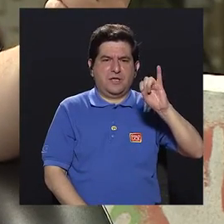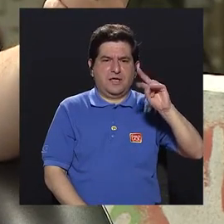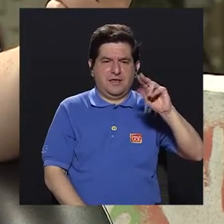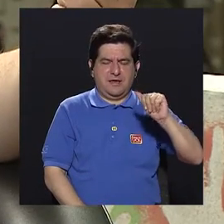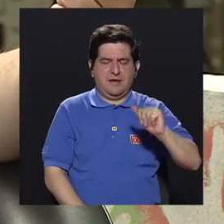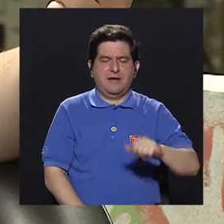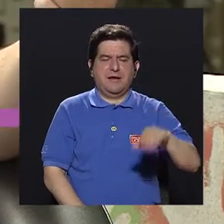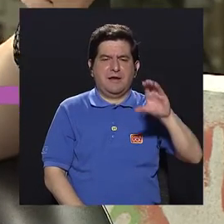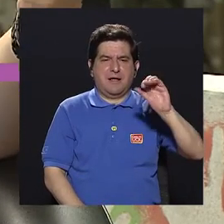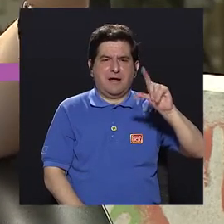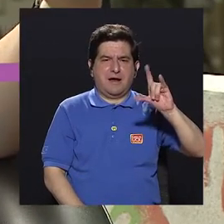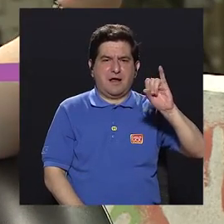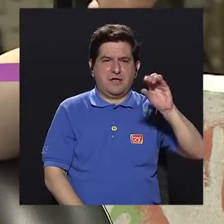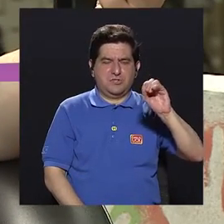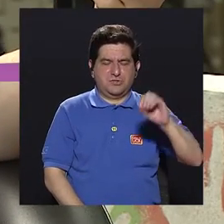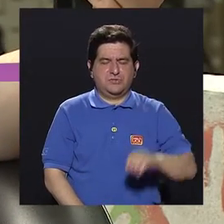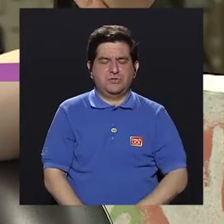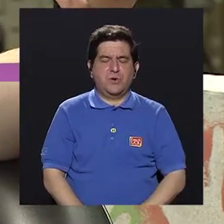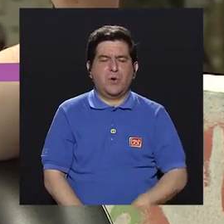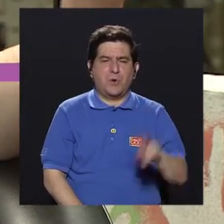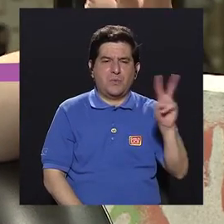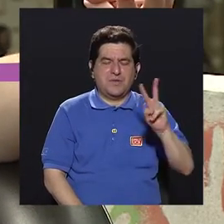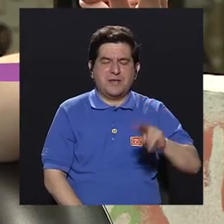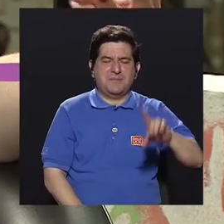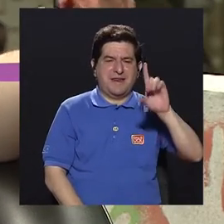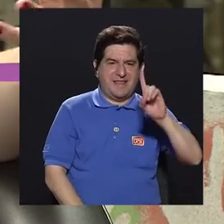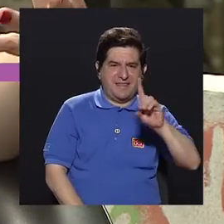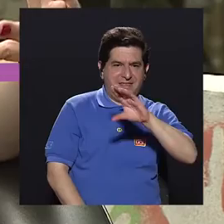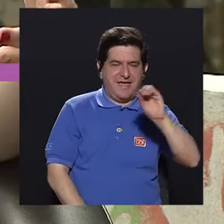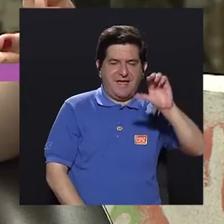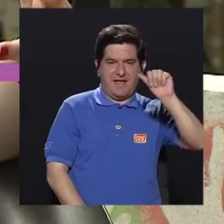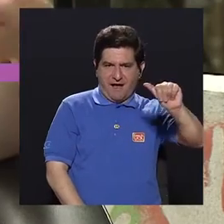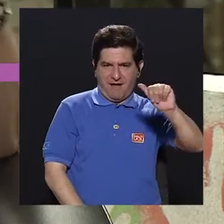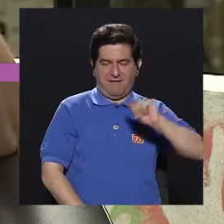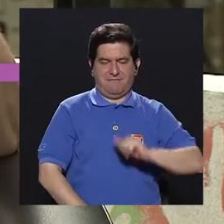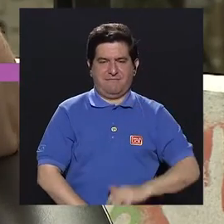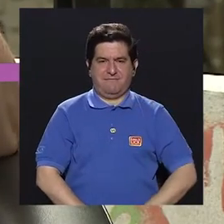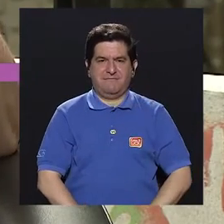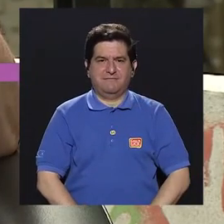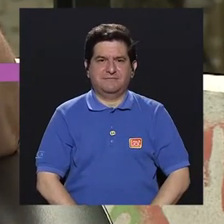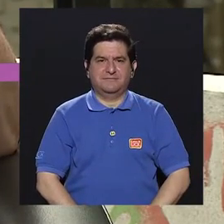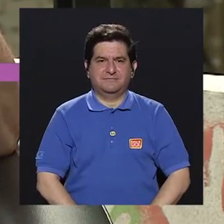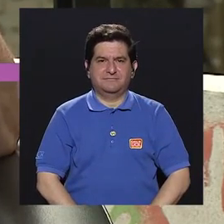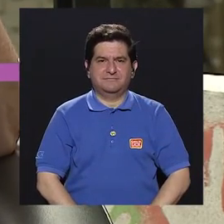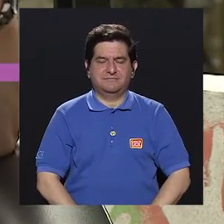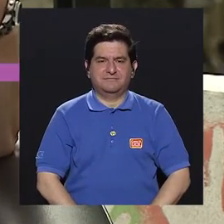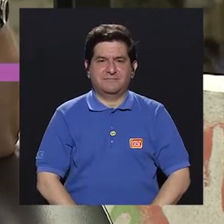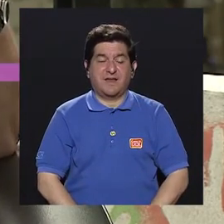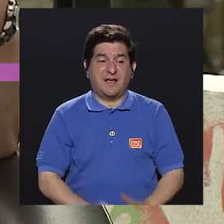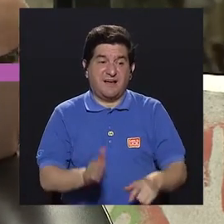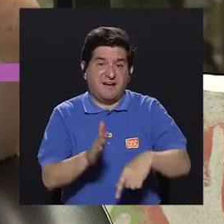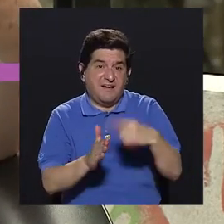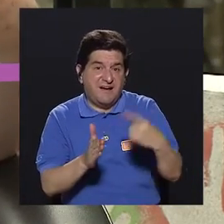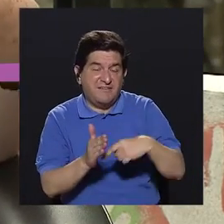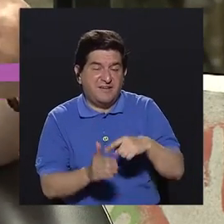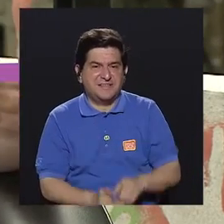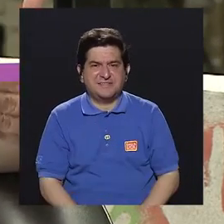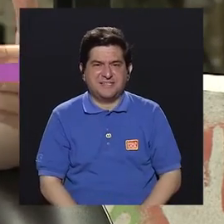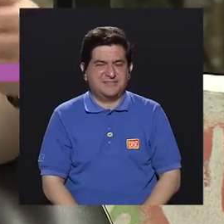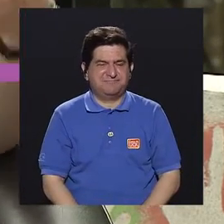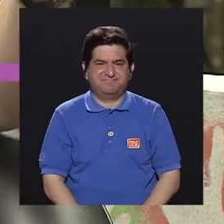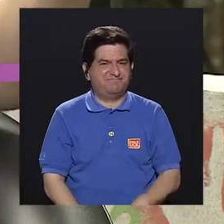calcio, un aporte de vitamina D y A, ¿verdad? Y entonces, a veces no